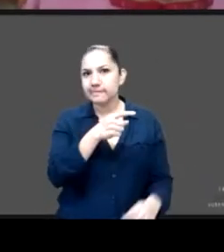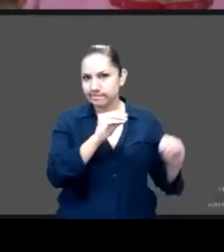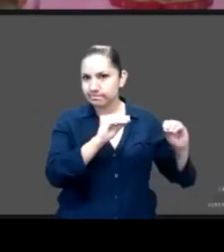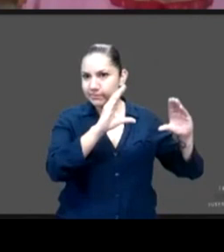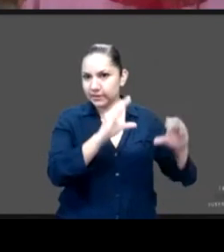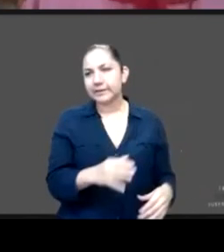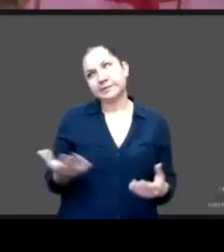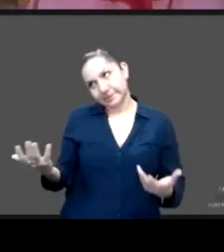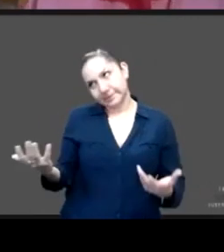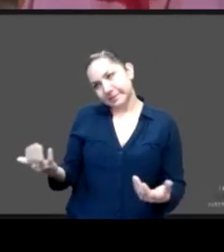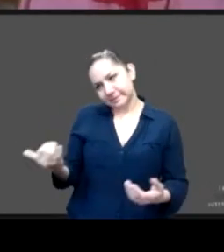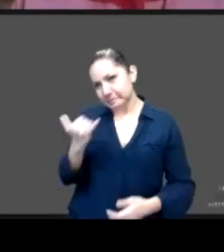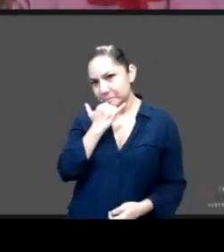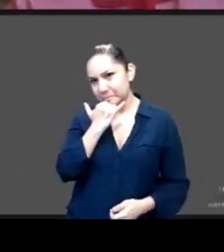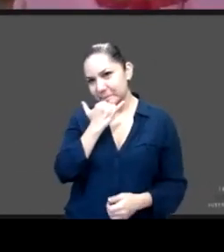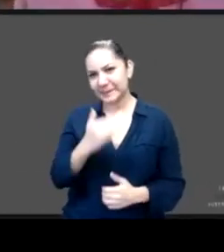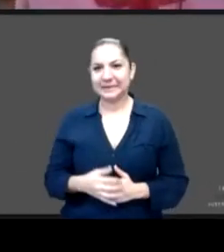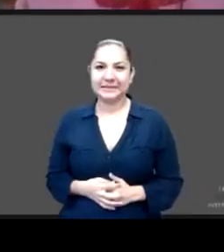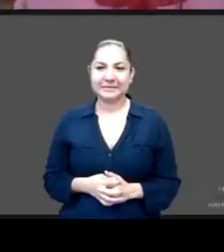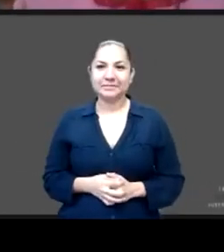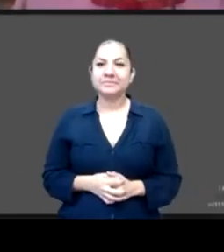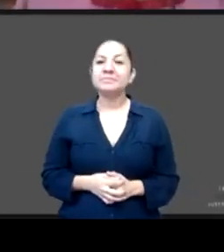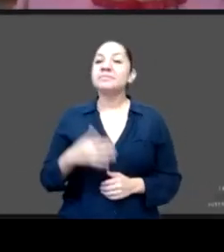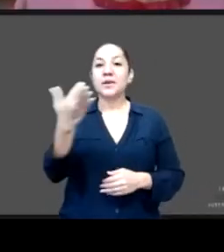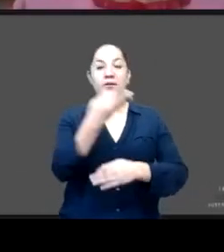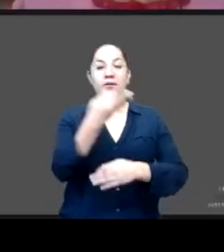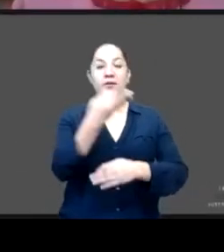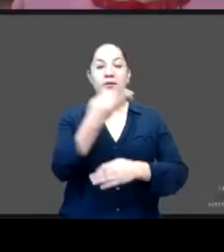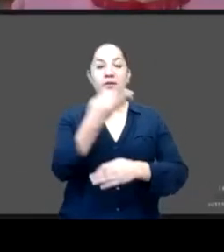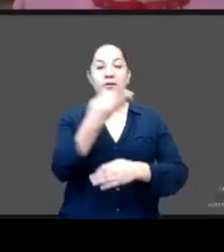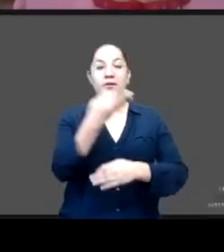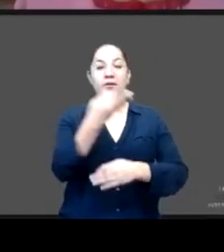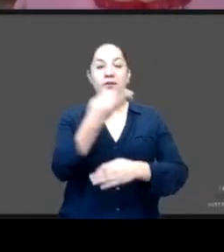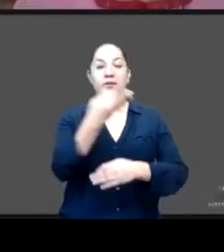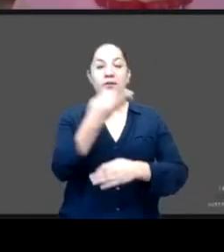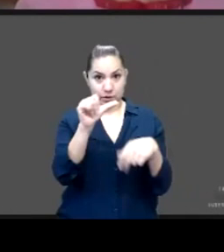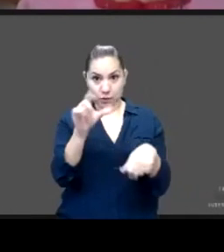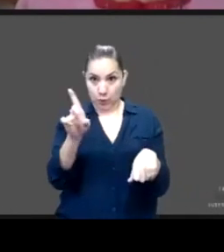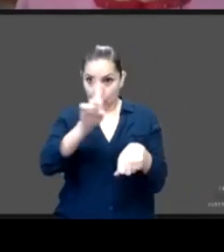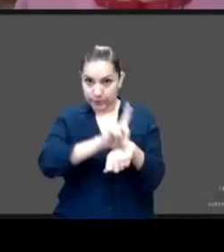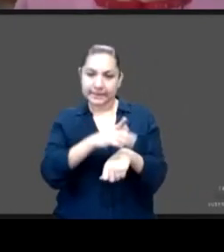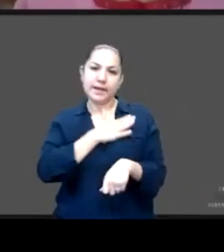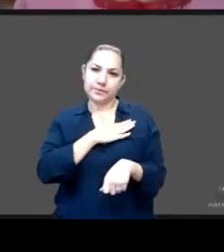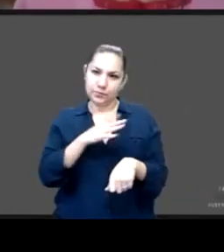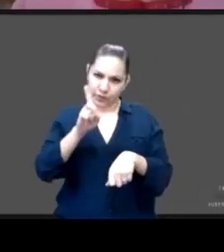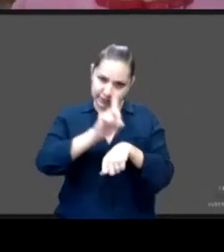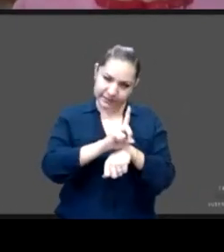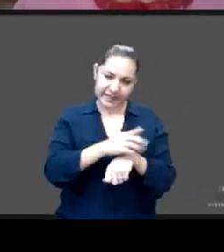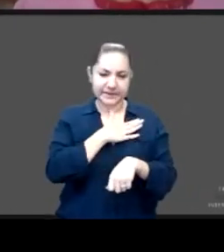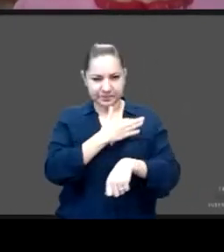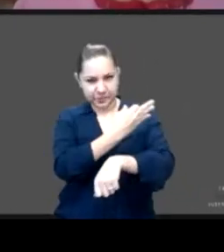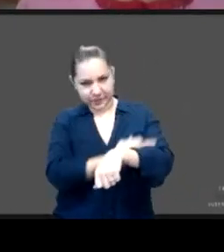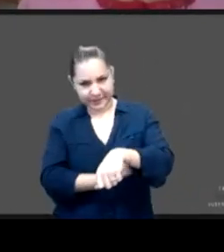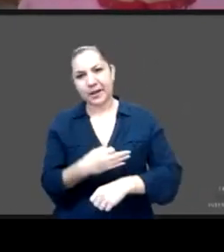Perdón, perdón. Muy buenos días a todas las personas que nos están acompañando el día de hoy en este conversatorio